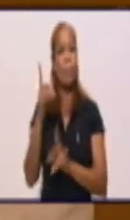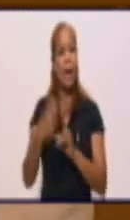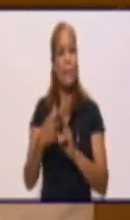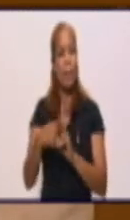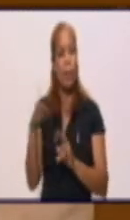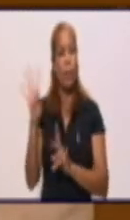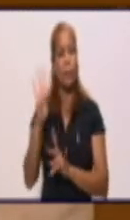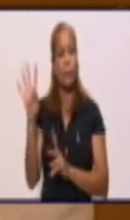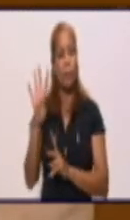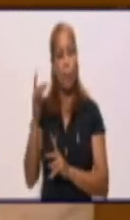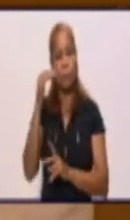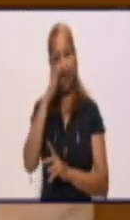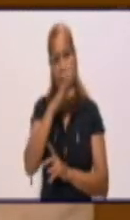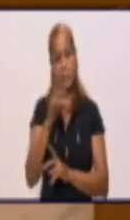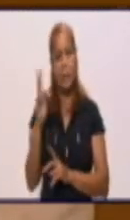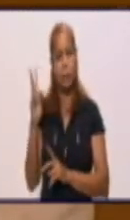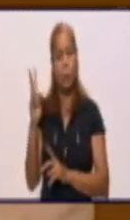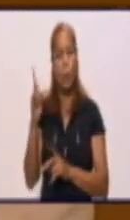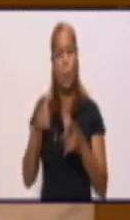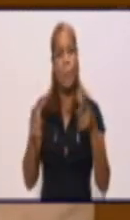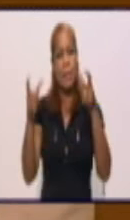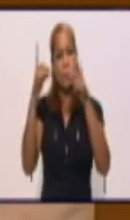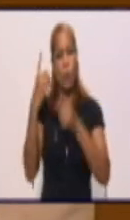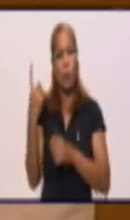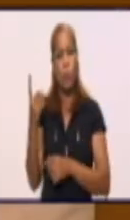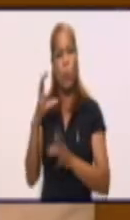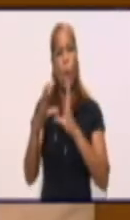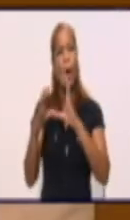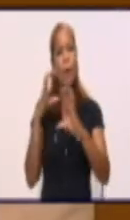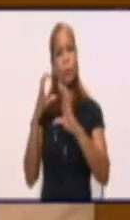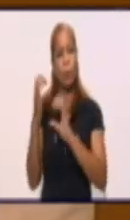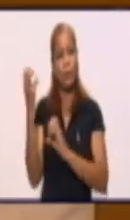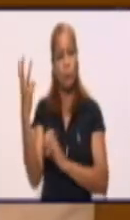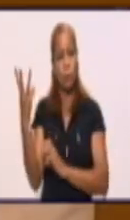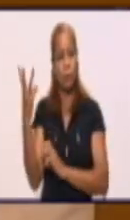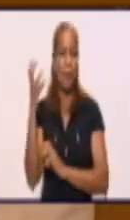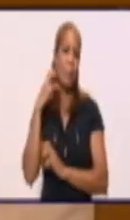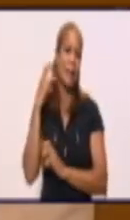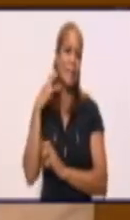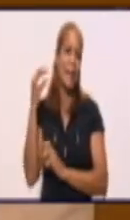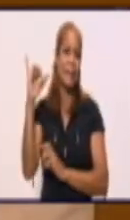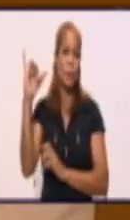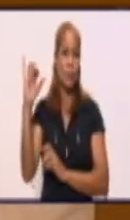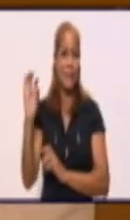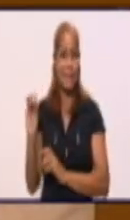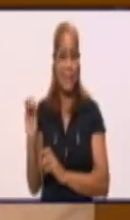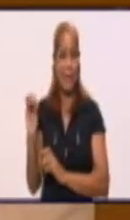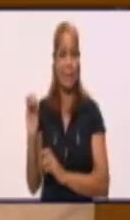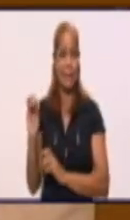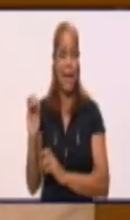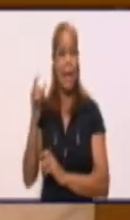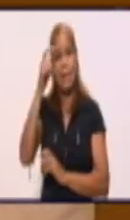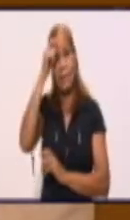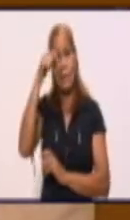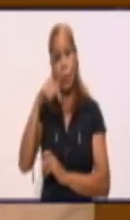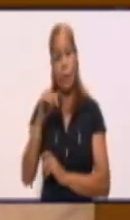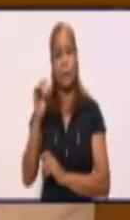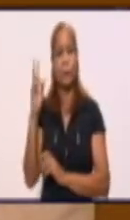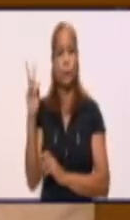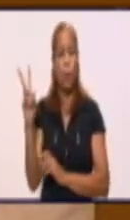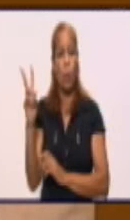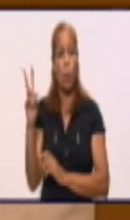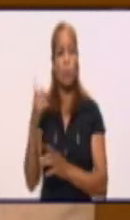Guisa 2, Bartolomé Mazó 1, Cauto Cristo 3, Manzanillo 60, Jiguaní 2, Yala 12,